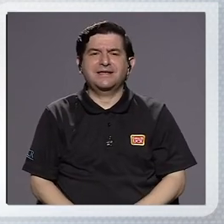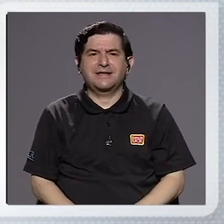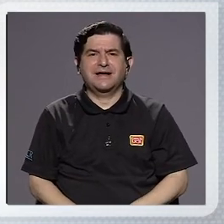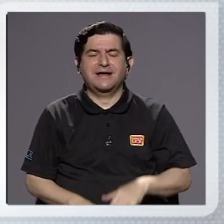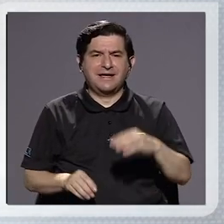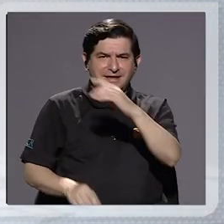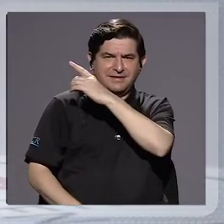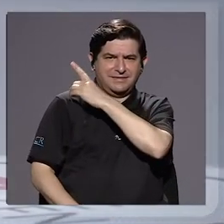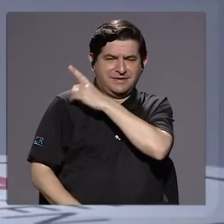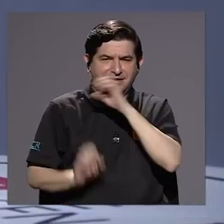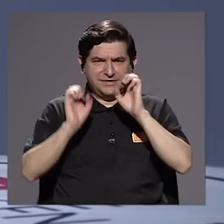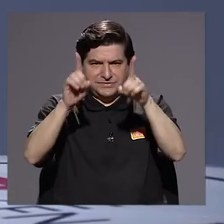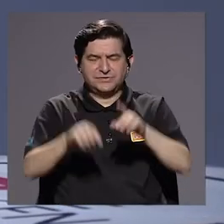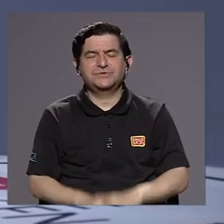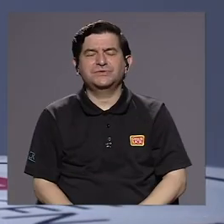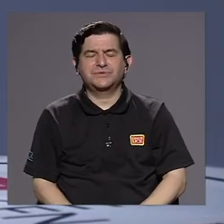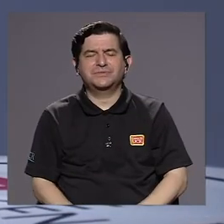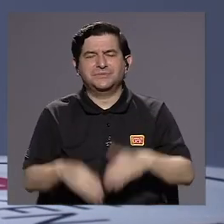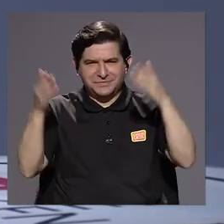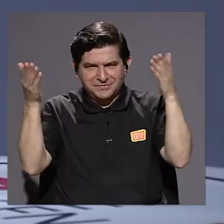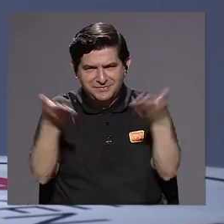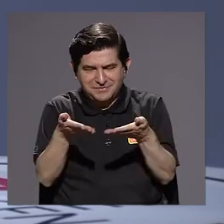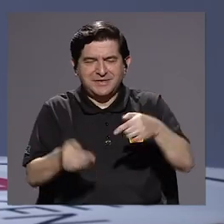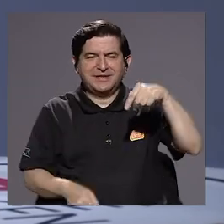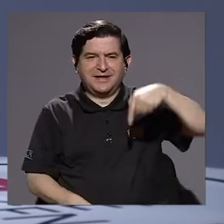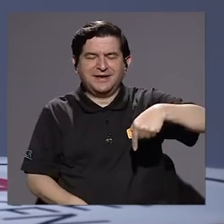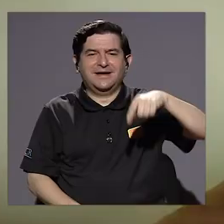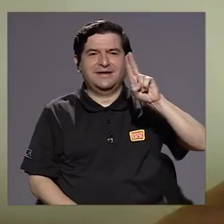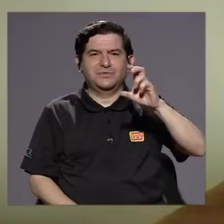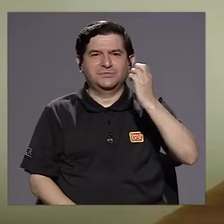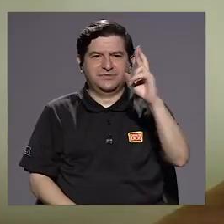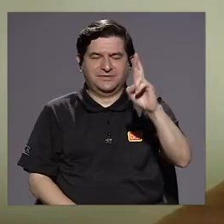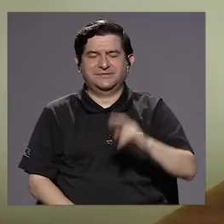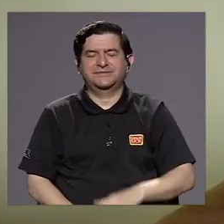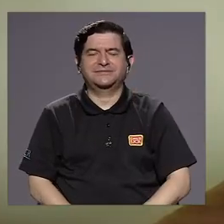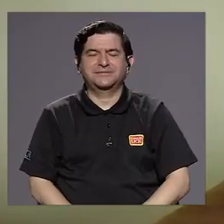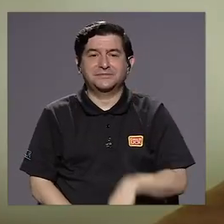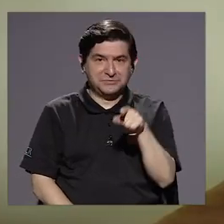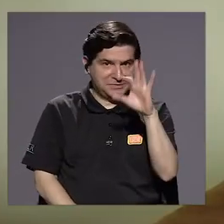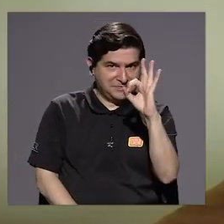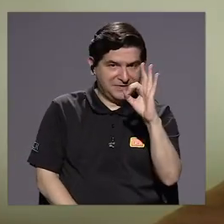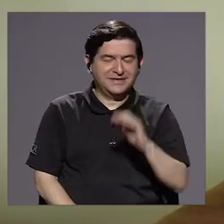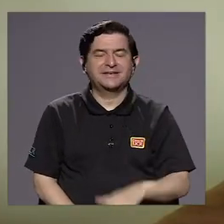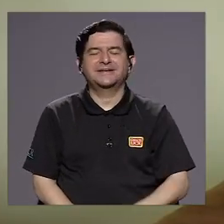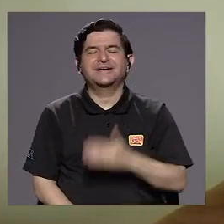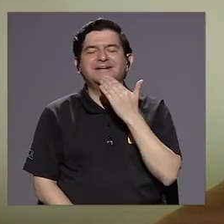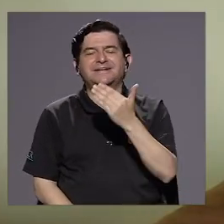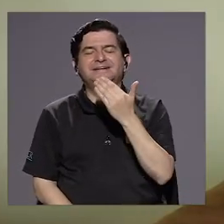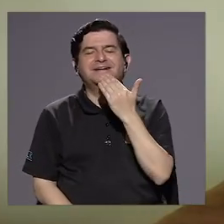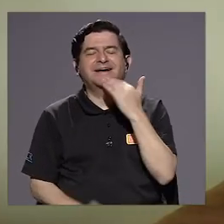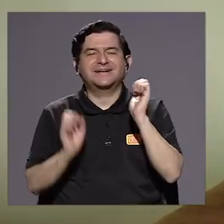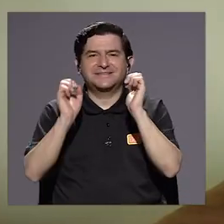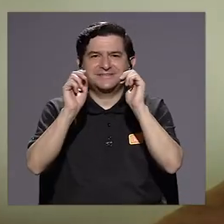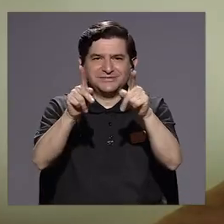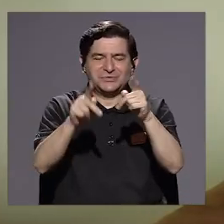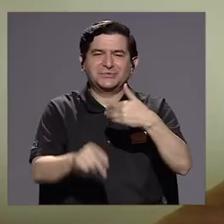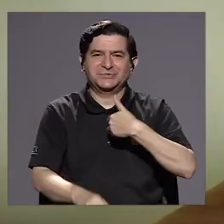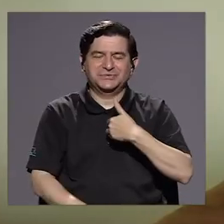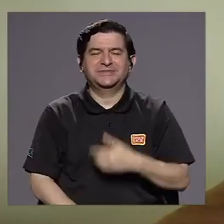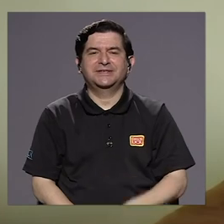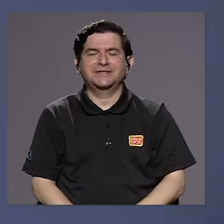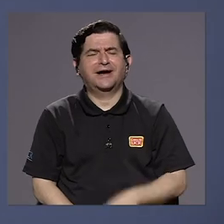Así que una bienvenida y un saludo a doña Giselle. ¿Cómo está, doña Giselle? Muy bien, usted? Muchas gracias por la oportunidad.